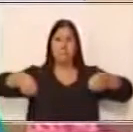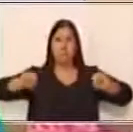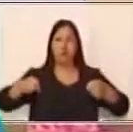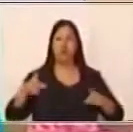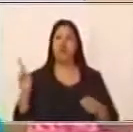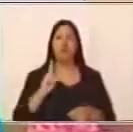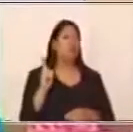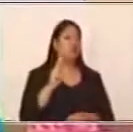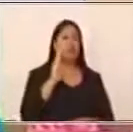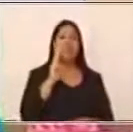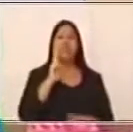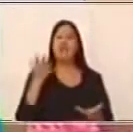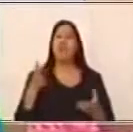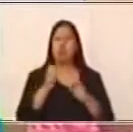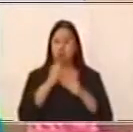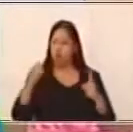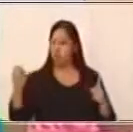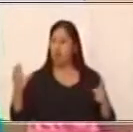oración compuesta?